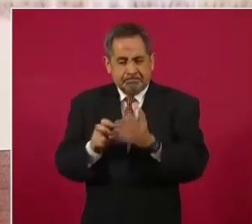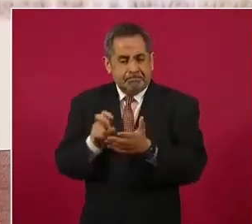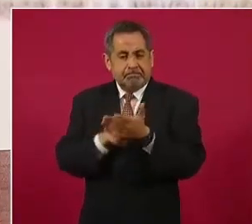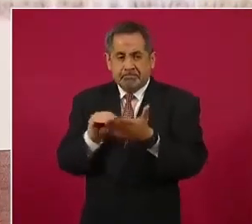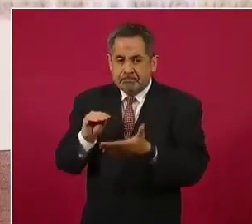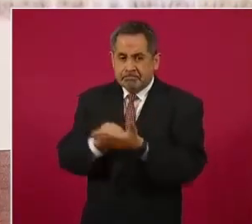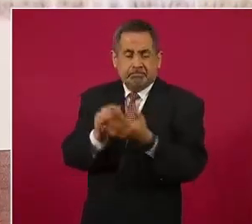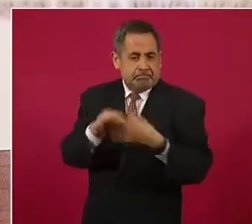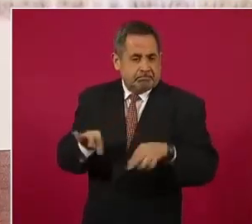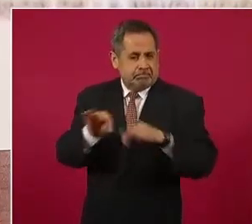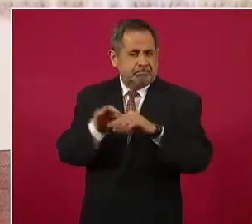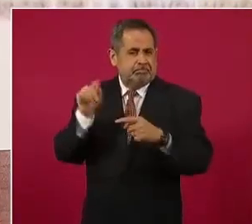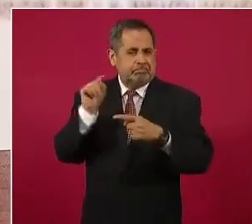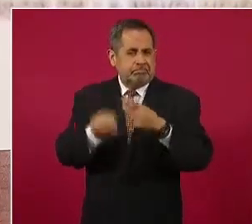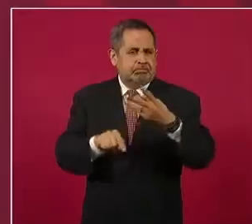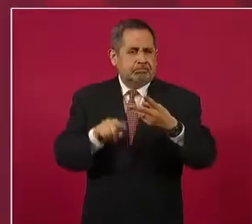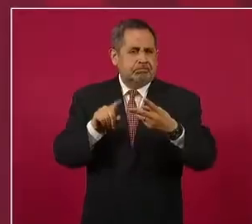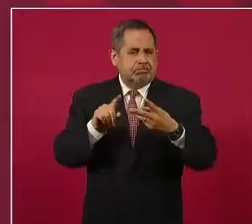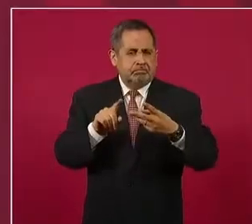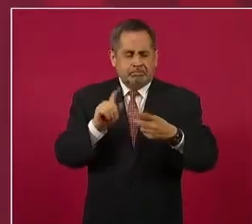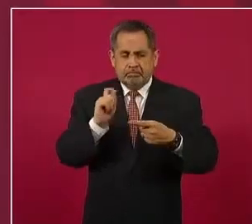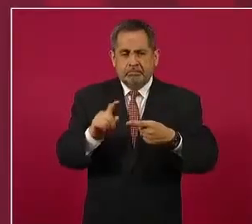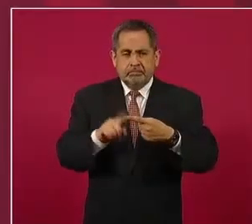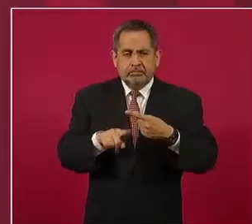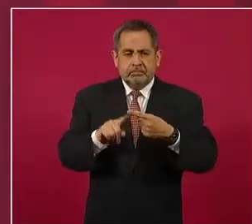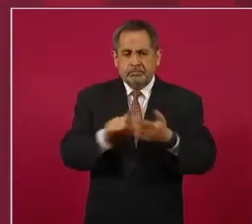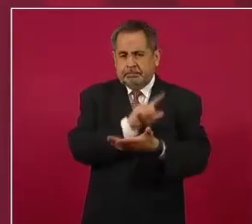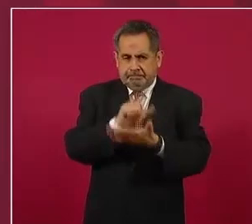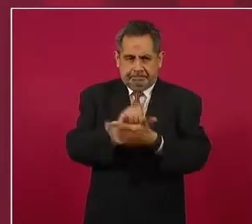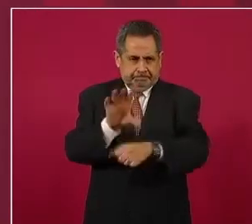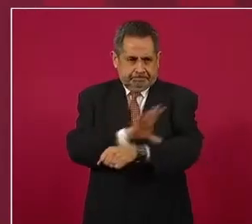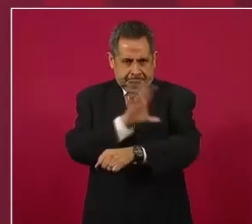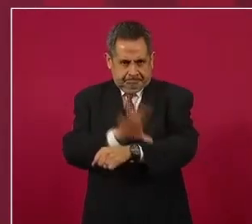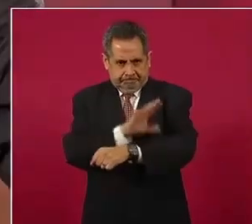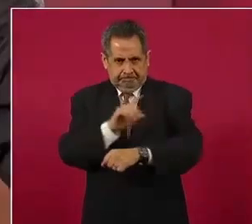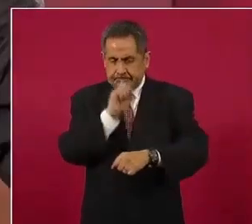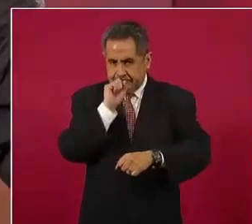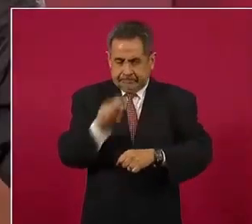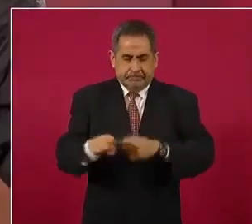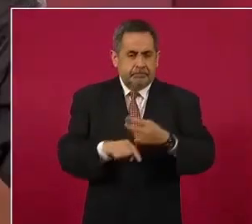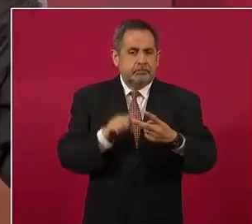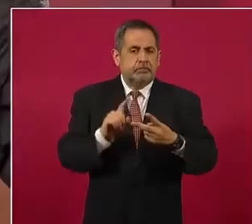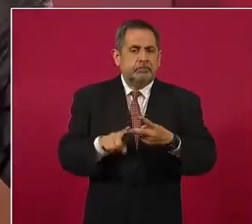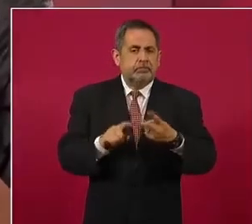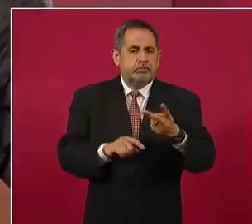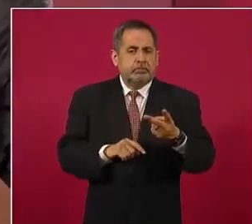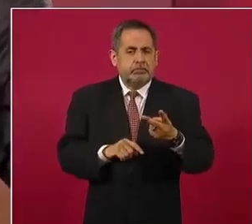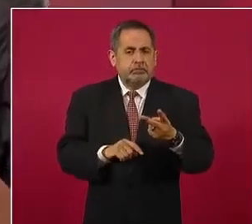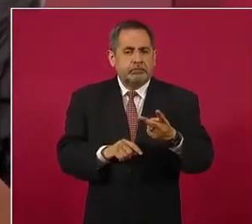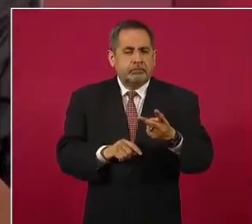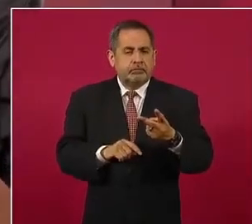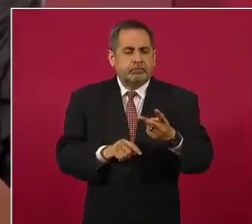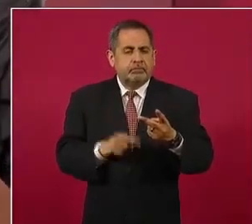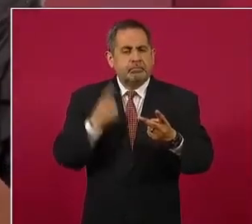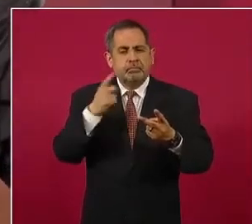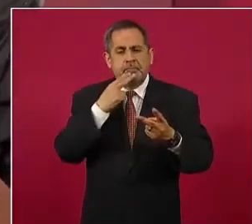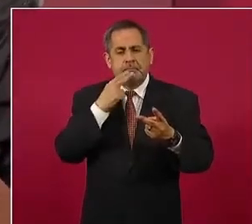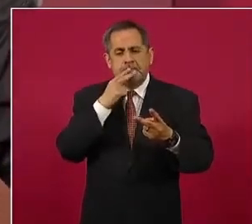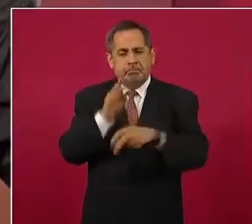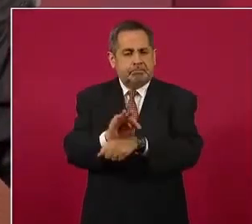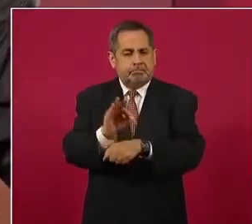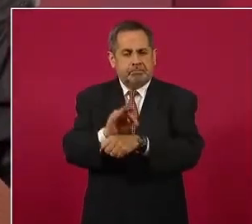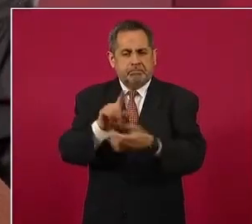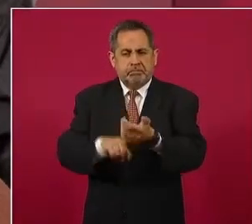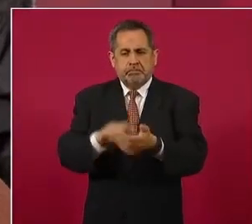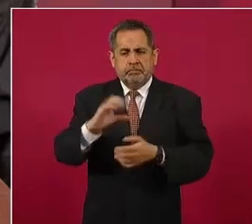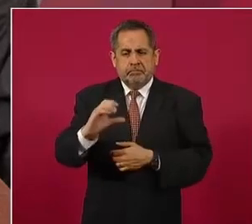importan mucho. Desde luego la eléctrica, la reforma eléctrica, para proteger a la